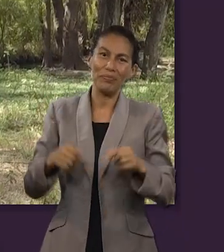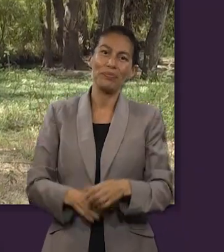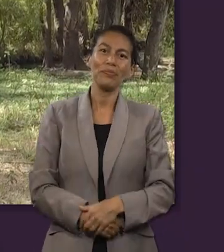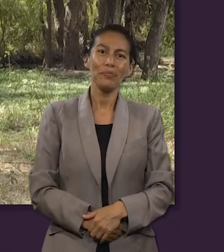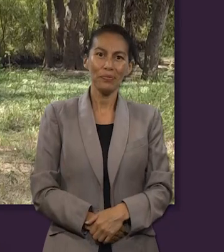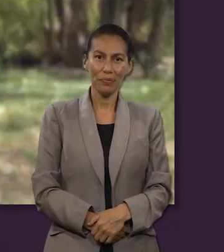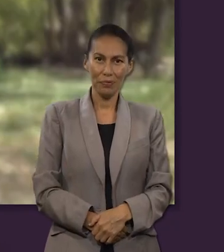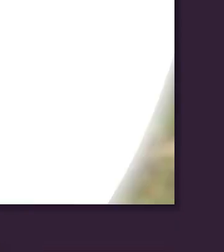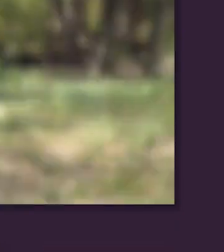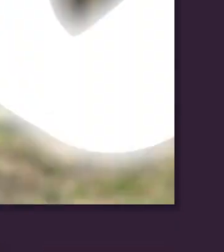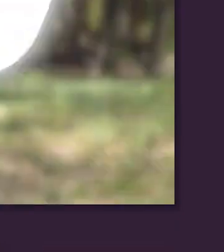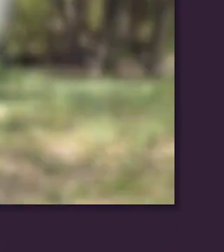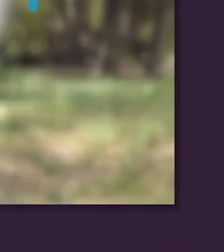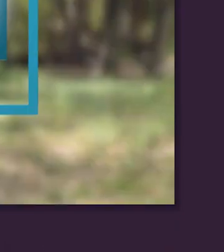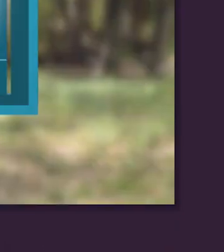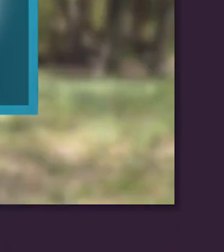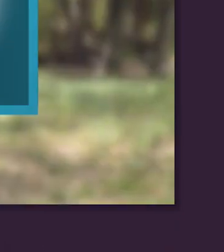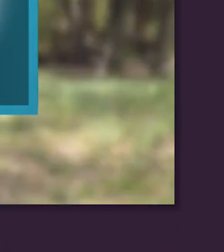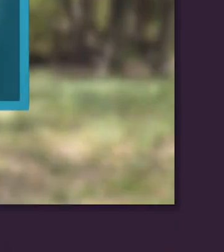Calvario.